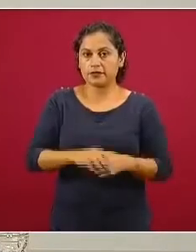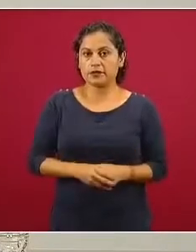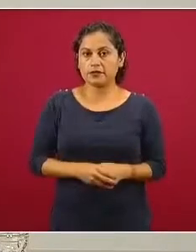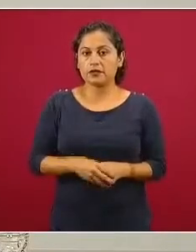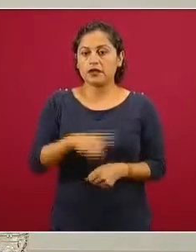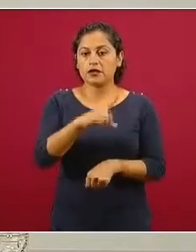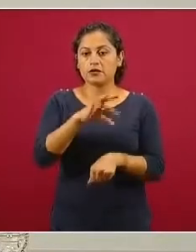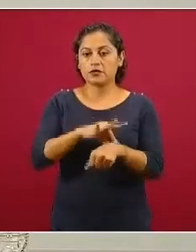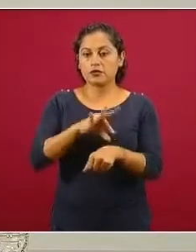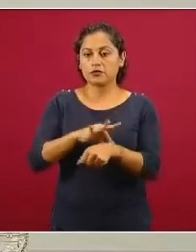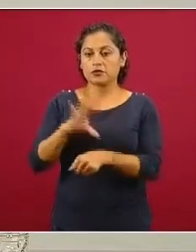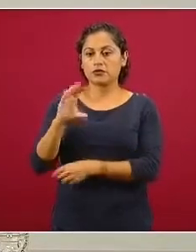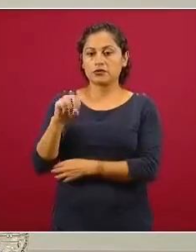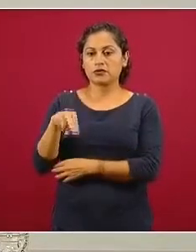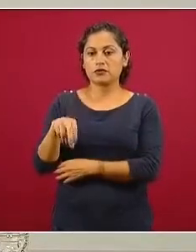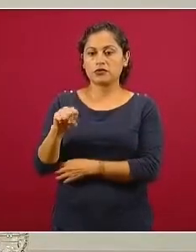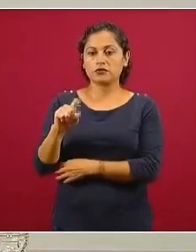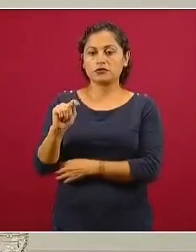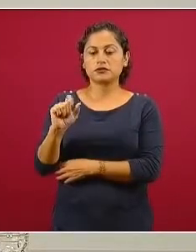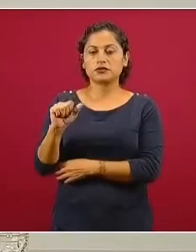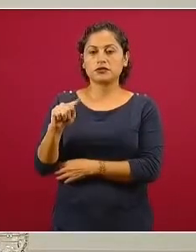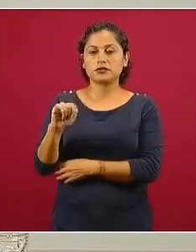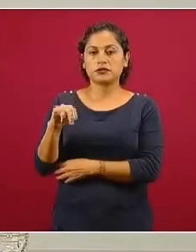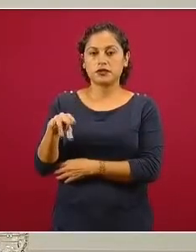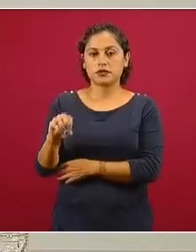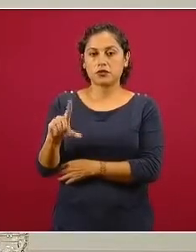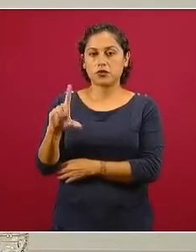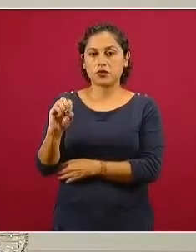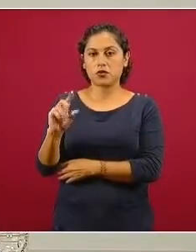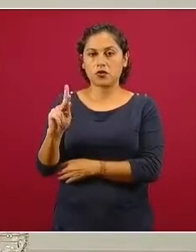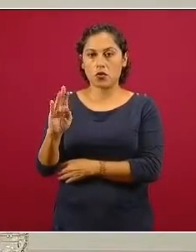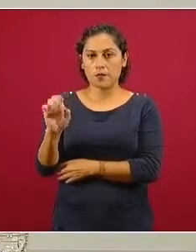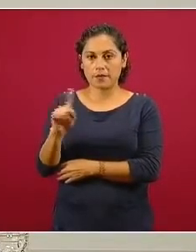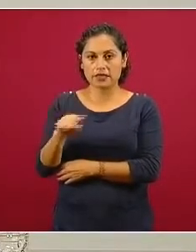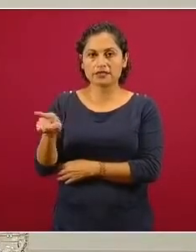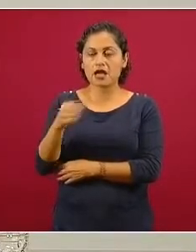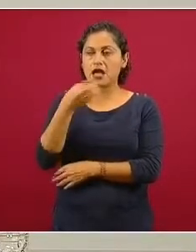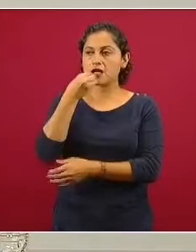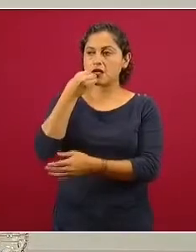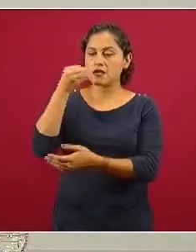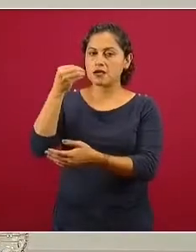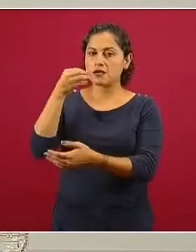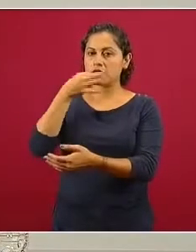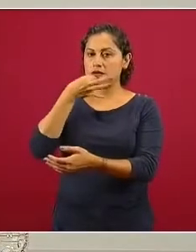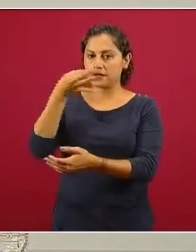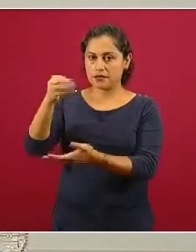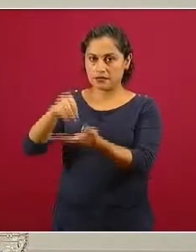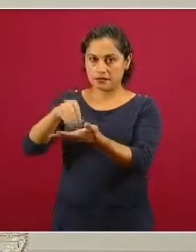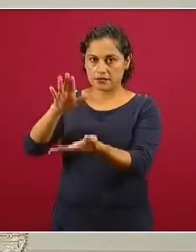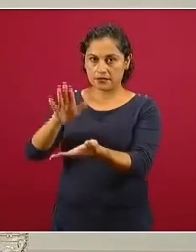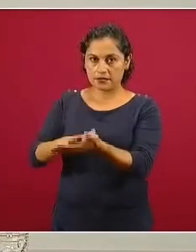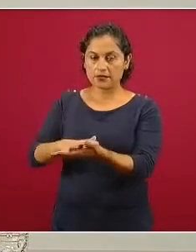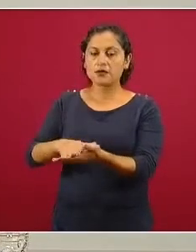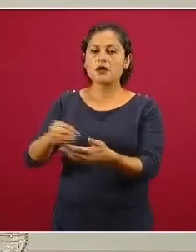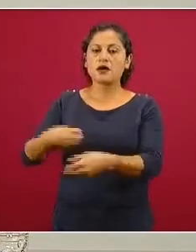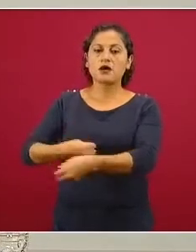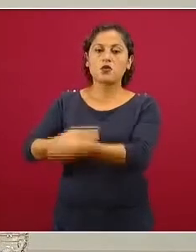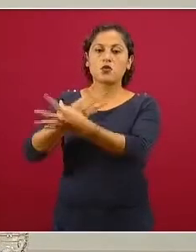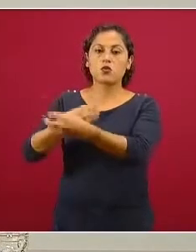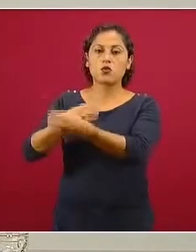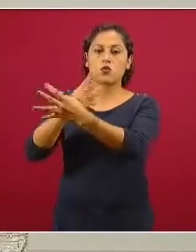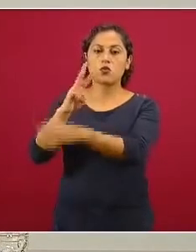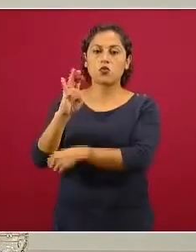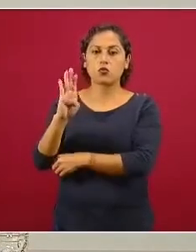Constantino López Macías lo reportó en un web seminar académico que fue organizado por